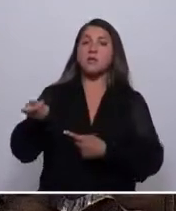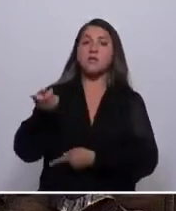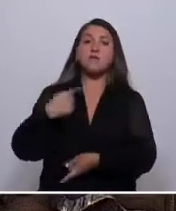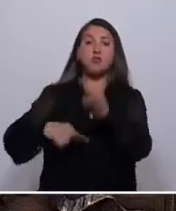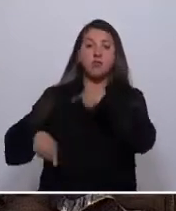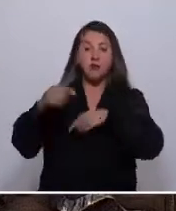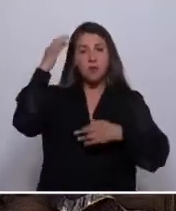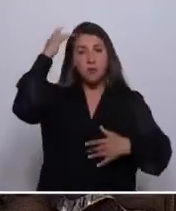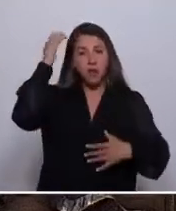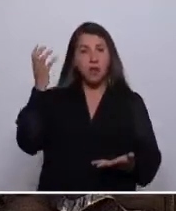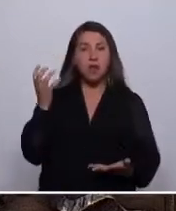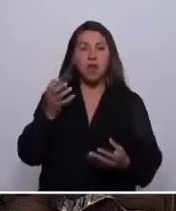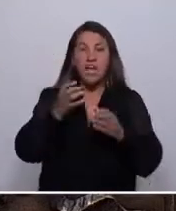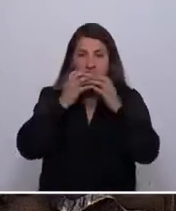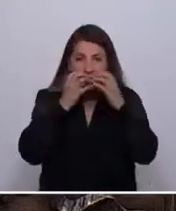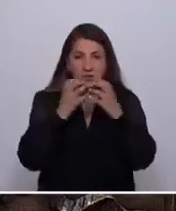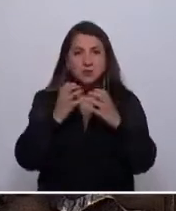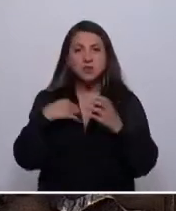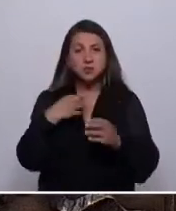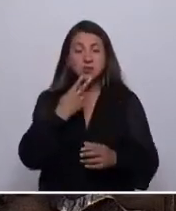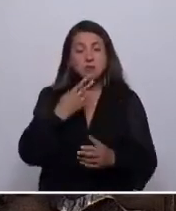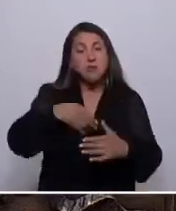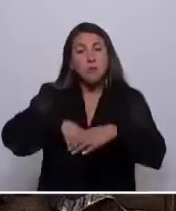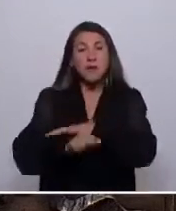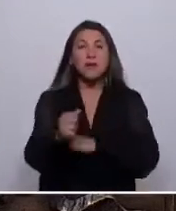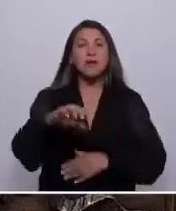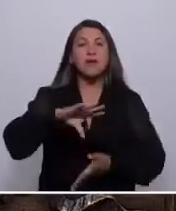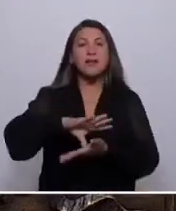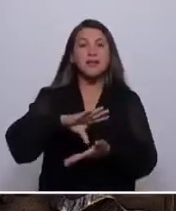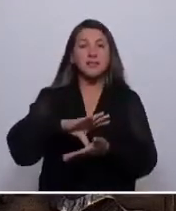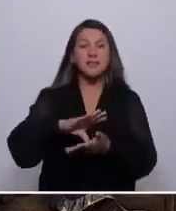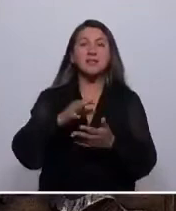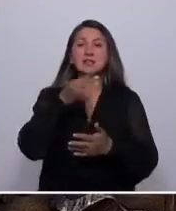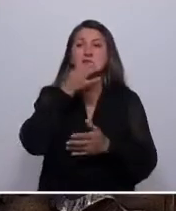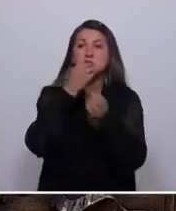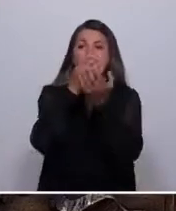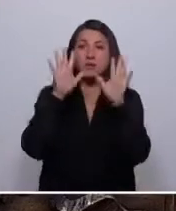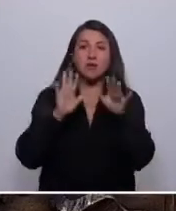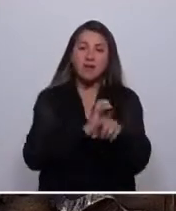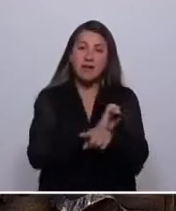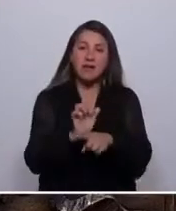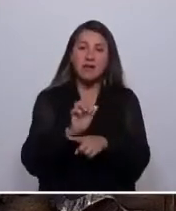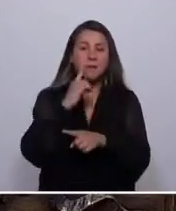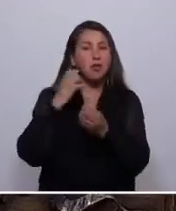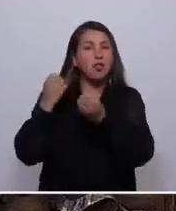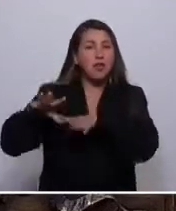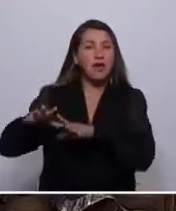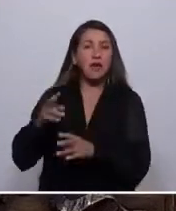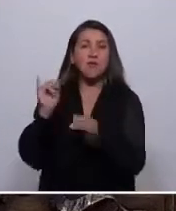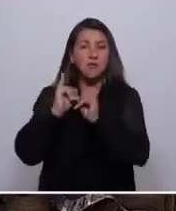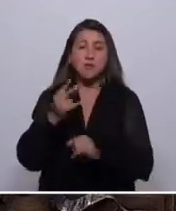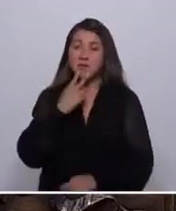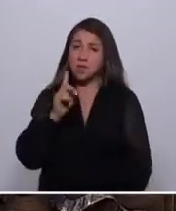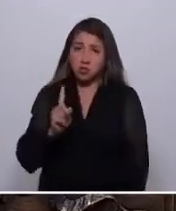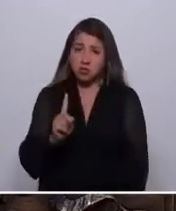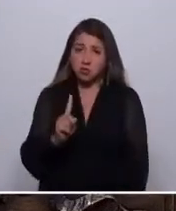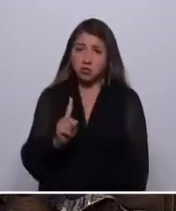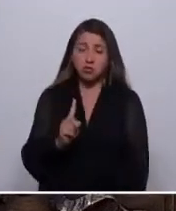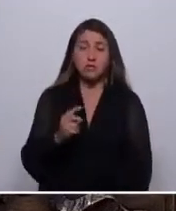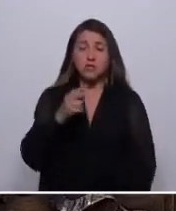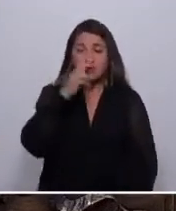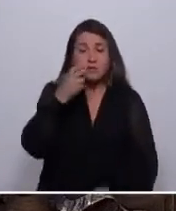cavernas. Yo creo en un país sustentable, pero que sin abandonar nuestra forma de vida, sin perder nuestras